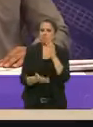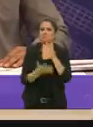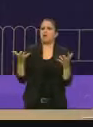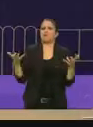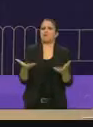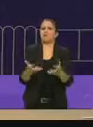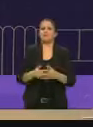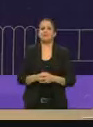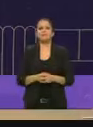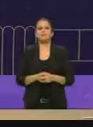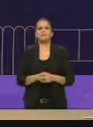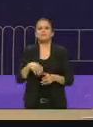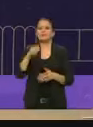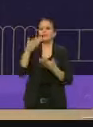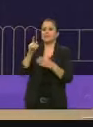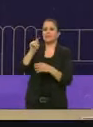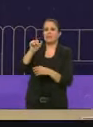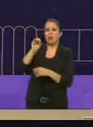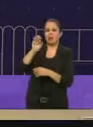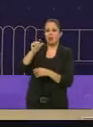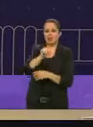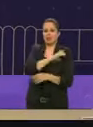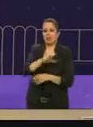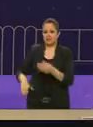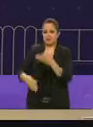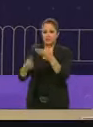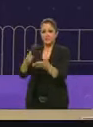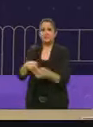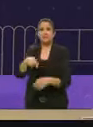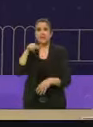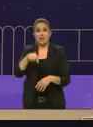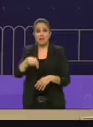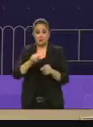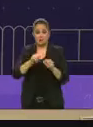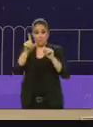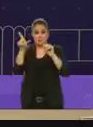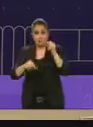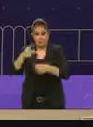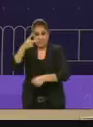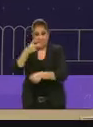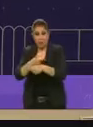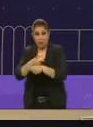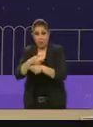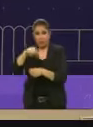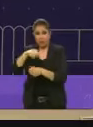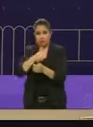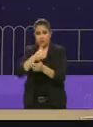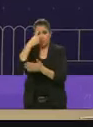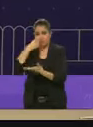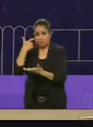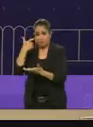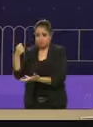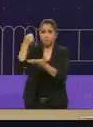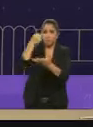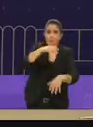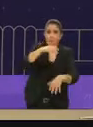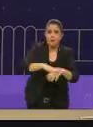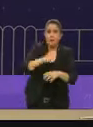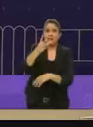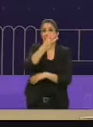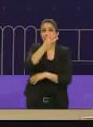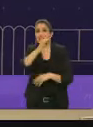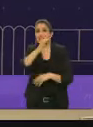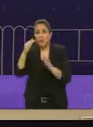Precisamente, es la segunda entidad de todo el país que más presupuesto tiene. Son casi 300